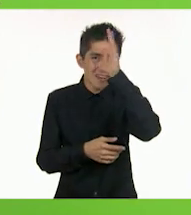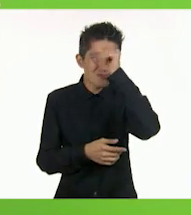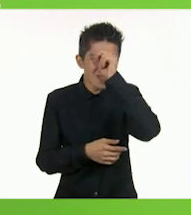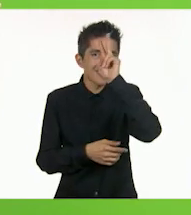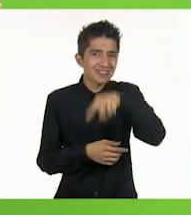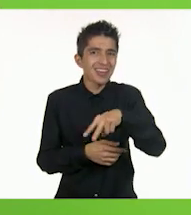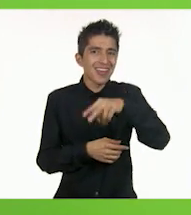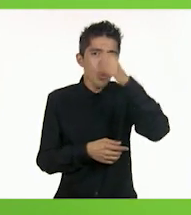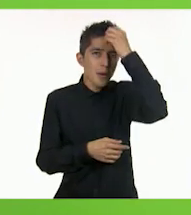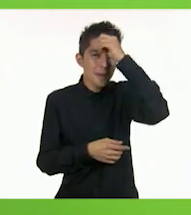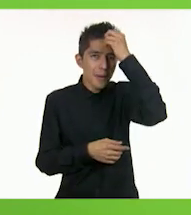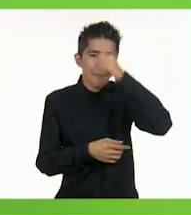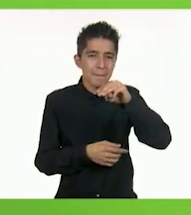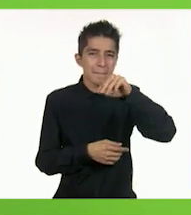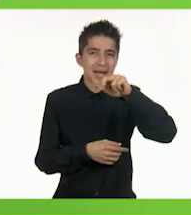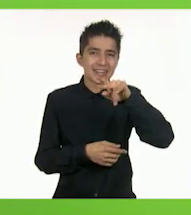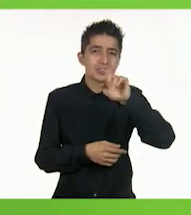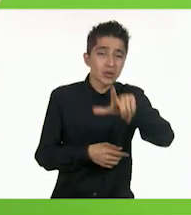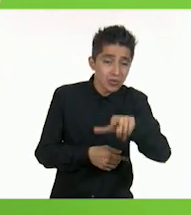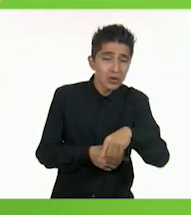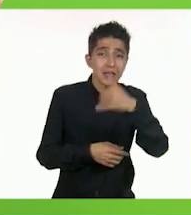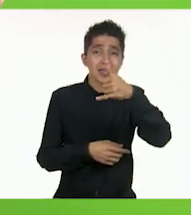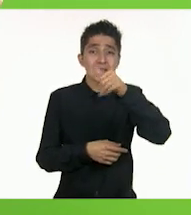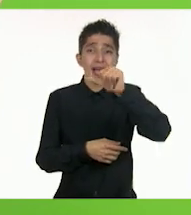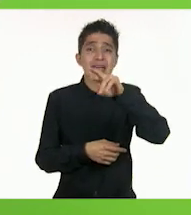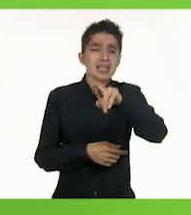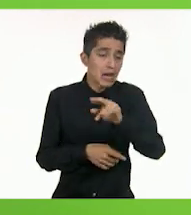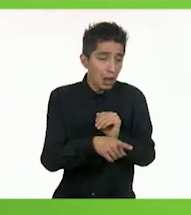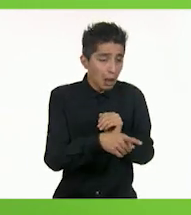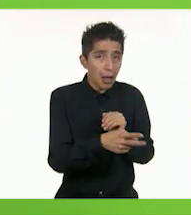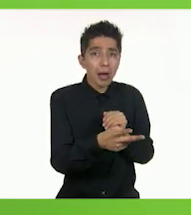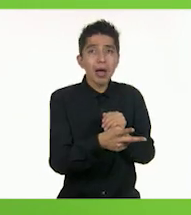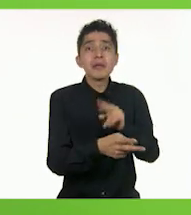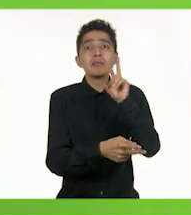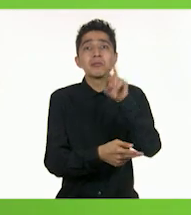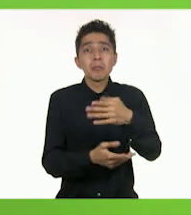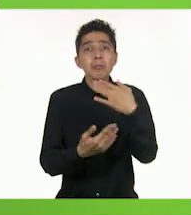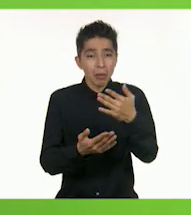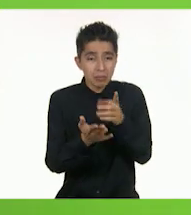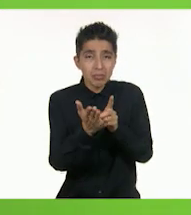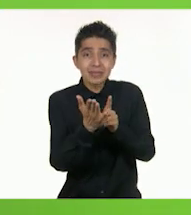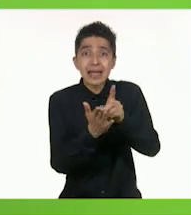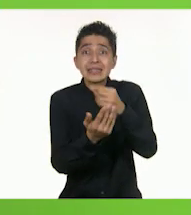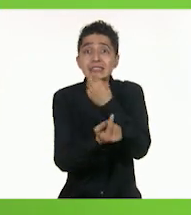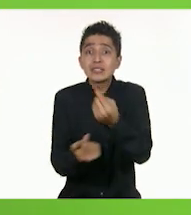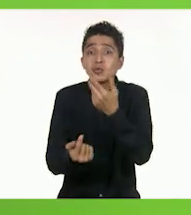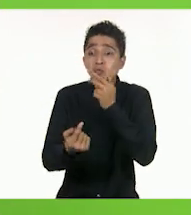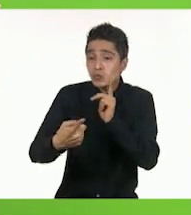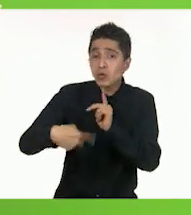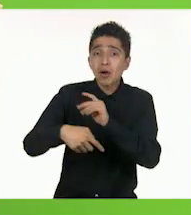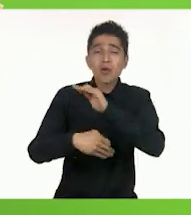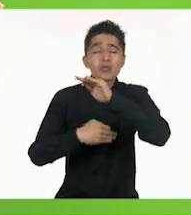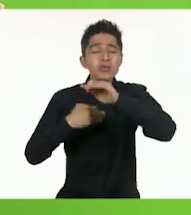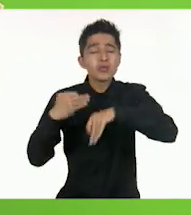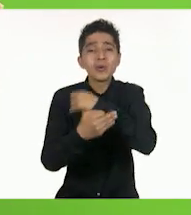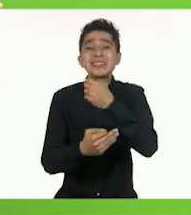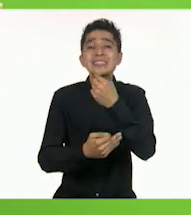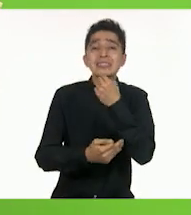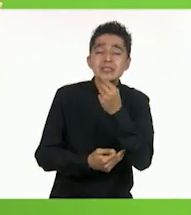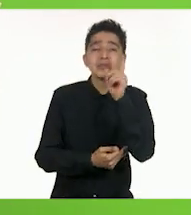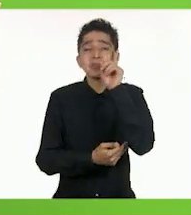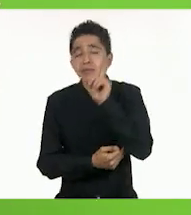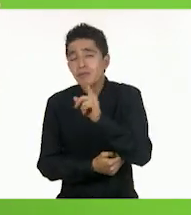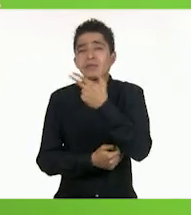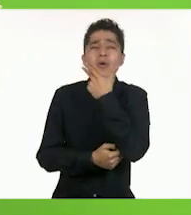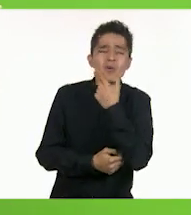opinan Marisol y Jair. Y qué bueno que es uno de los derechos de los niños. Porque todas las niñas y todos